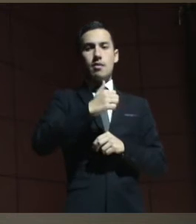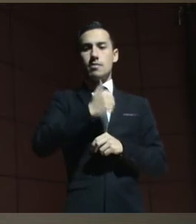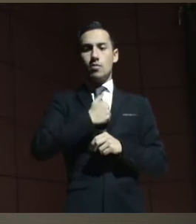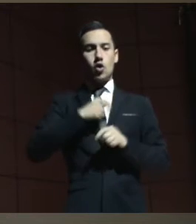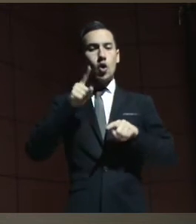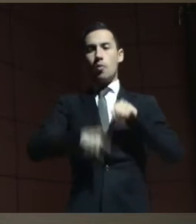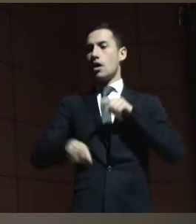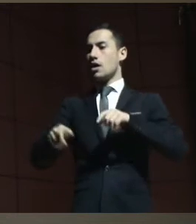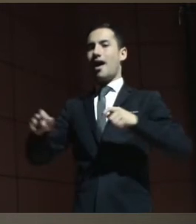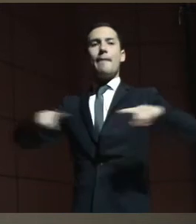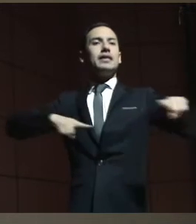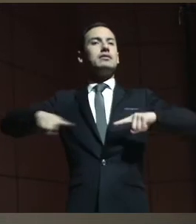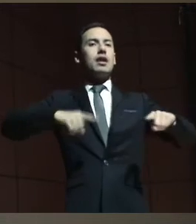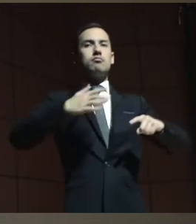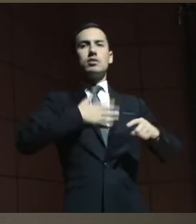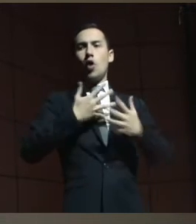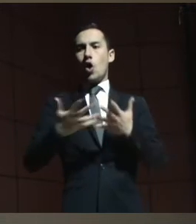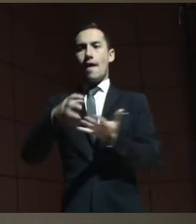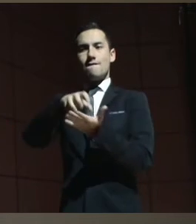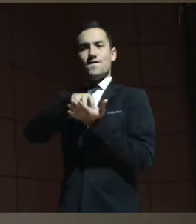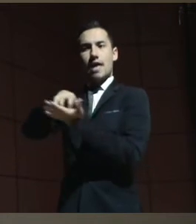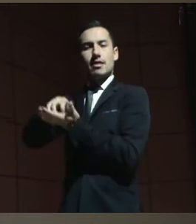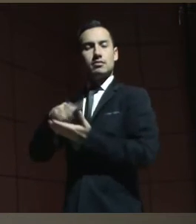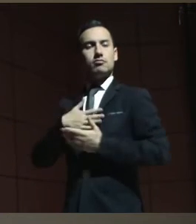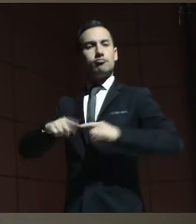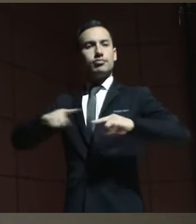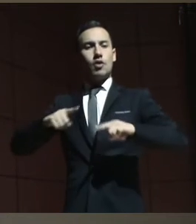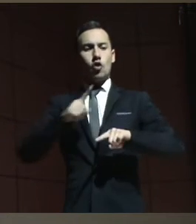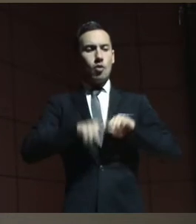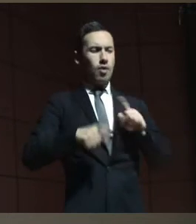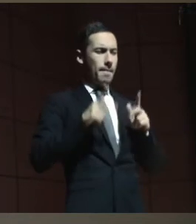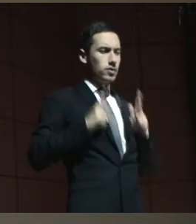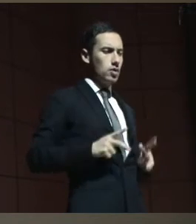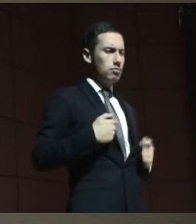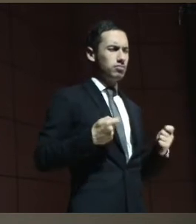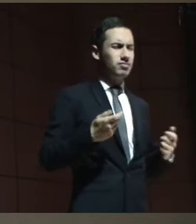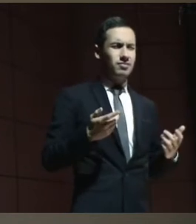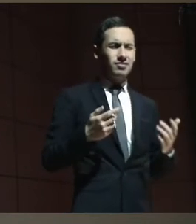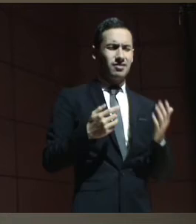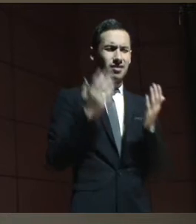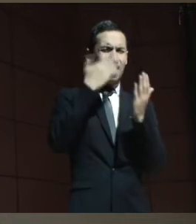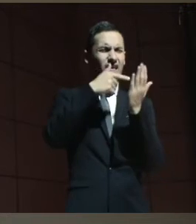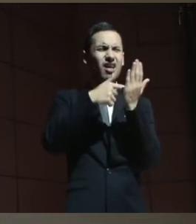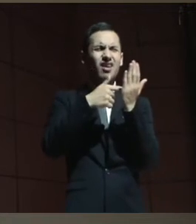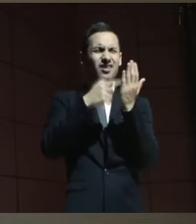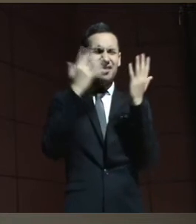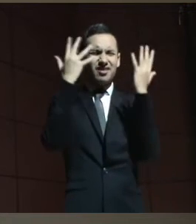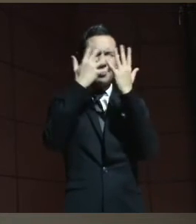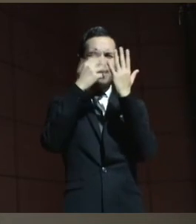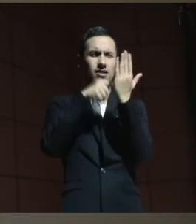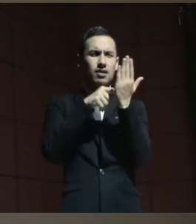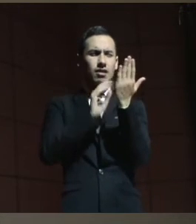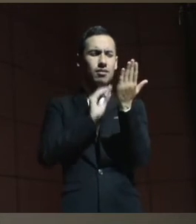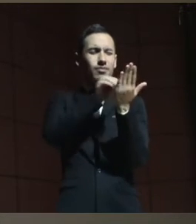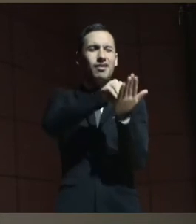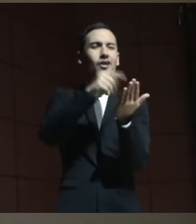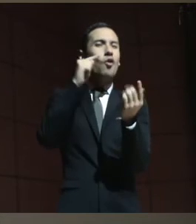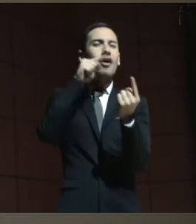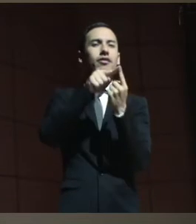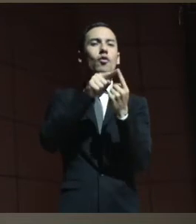bienes ni dirigir su persona. Fíjense en qué ambiguo. Y dónde está puesto el acento en el patrimonio.